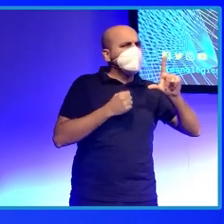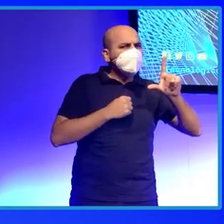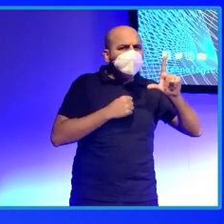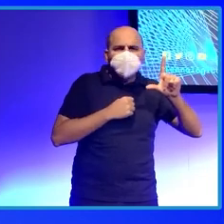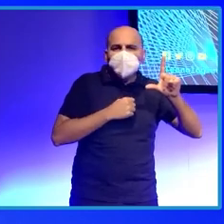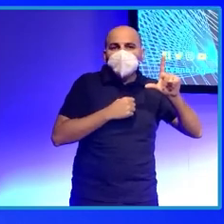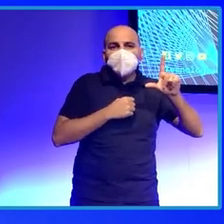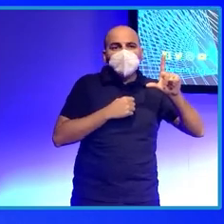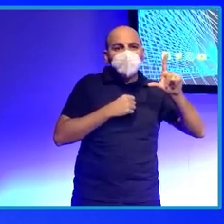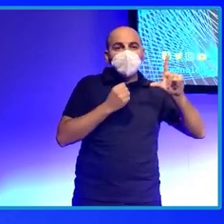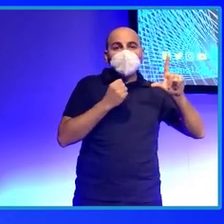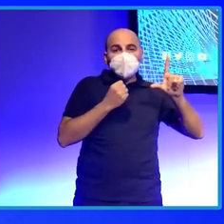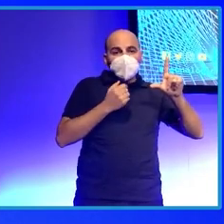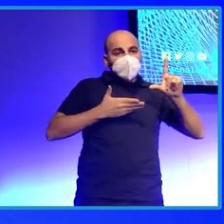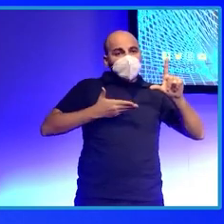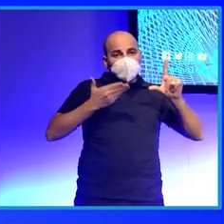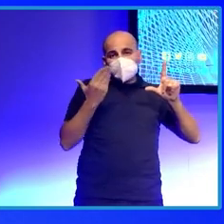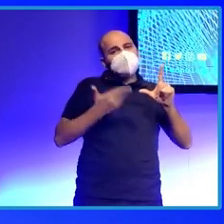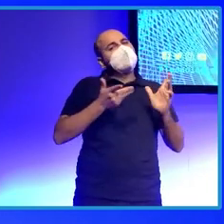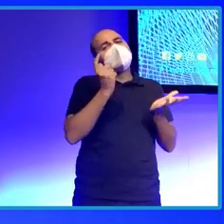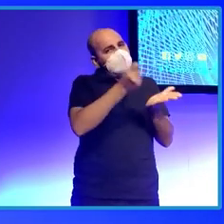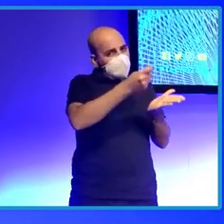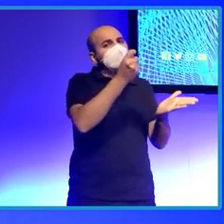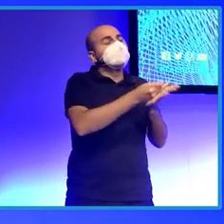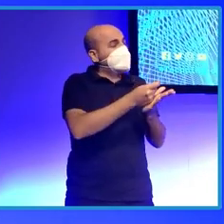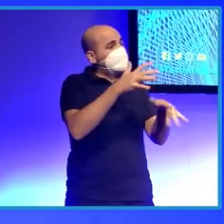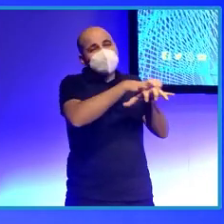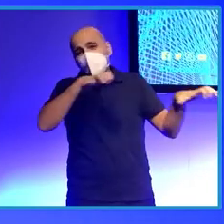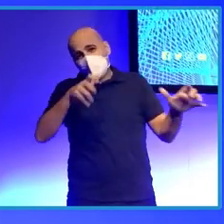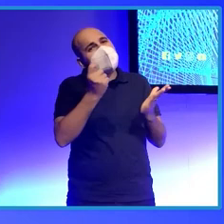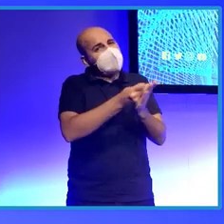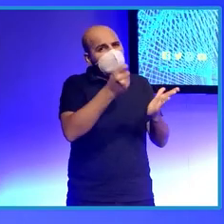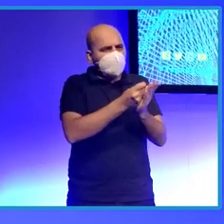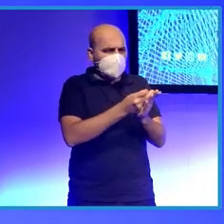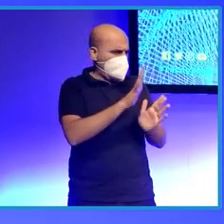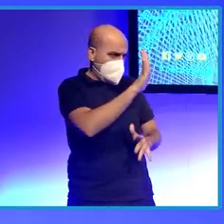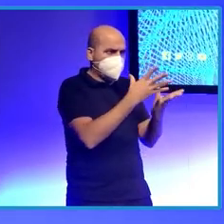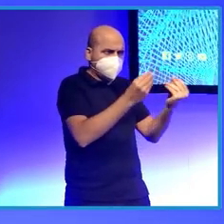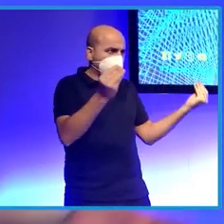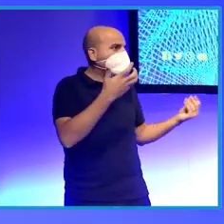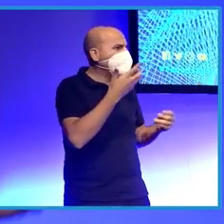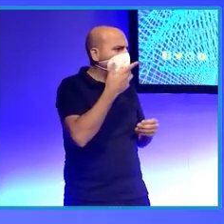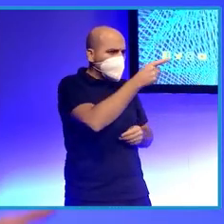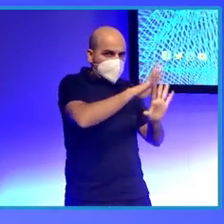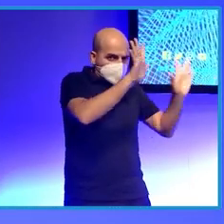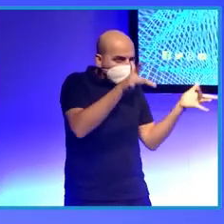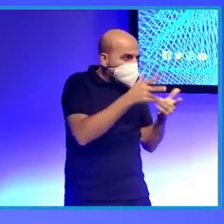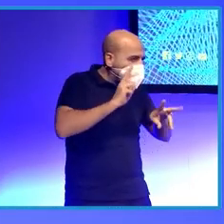Son de pago. Pero hay muchas, ¿eh? O sea, que si buscas en Internet vas a encontrar bastante gratuitas, no te puedo decir,